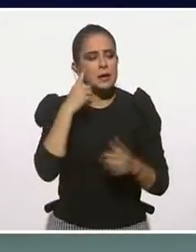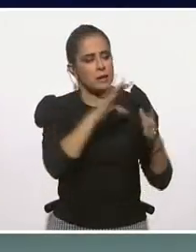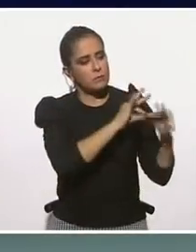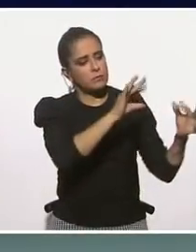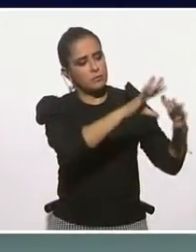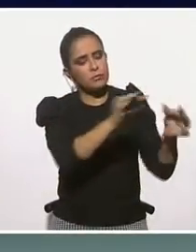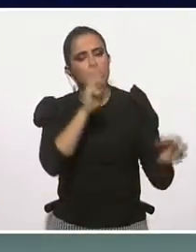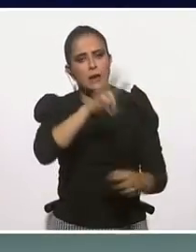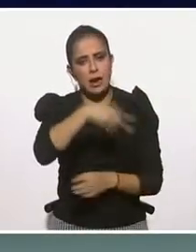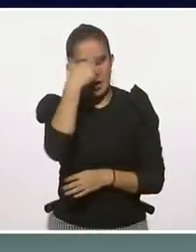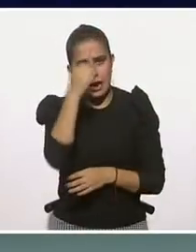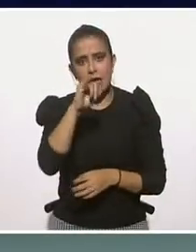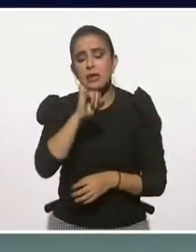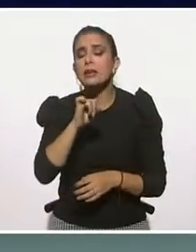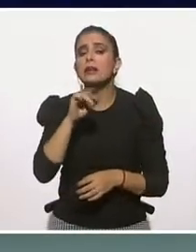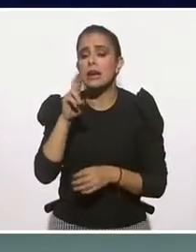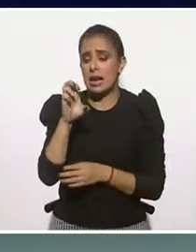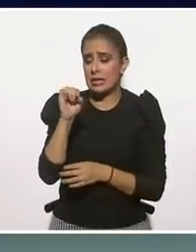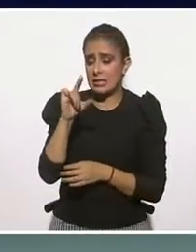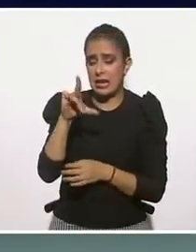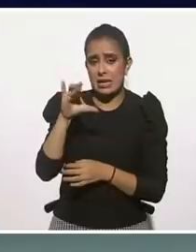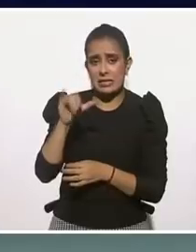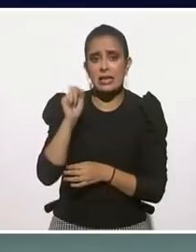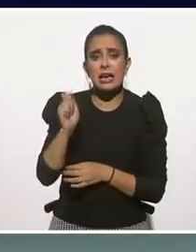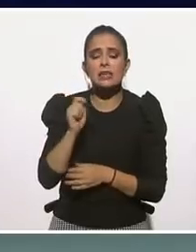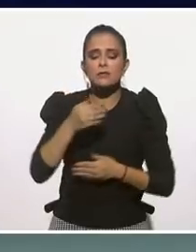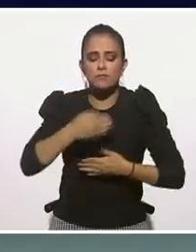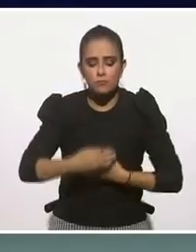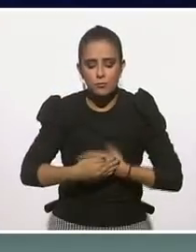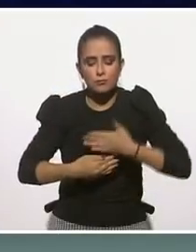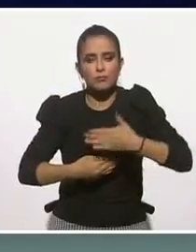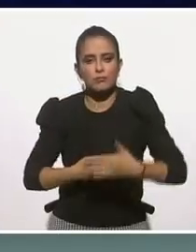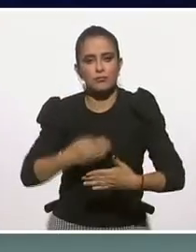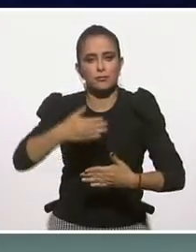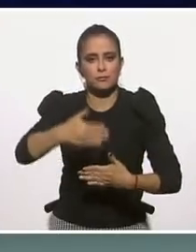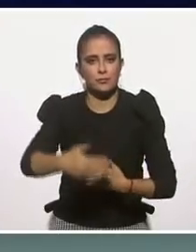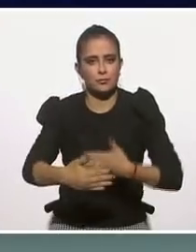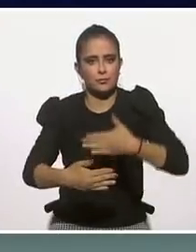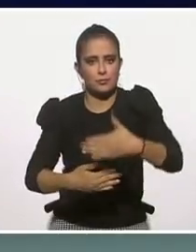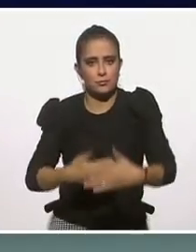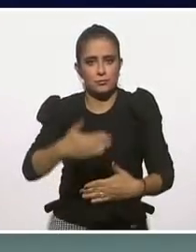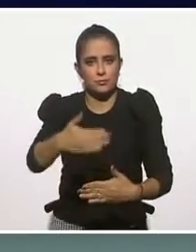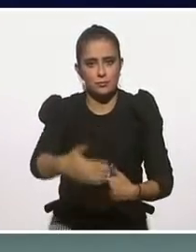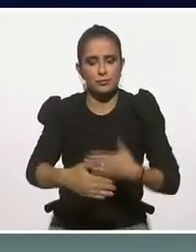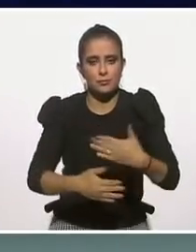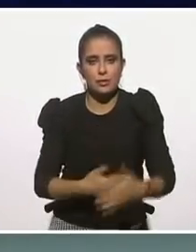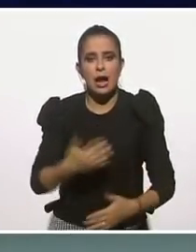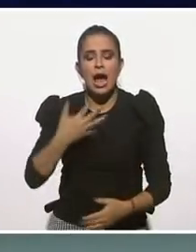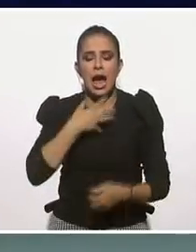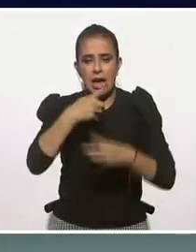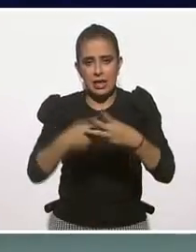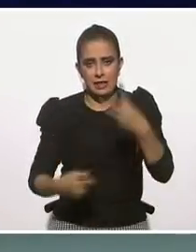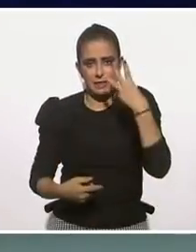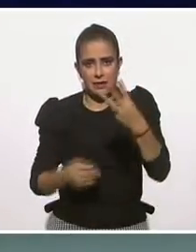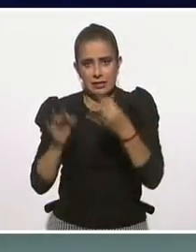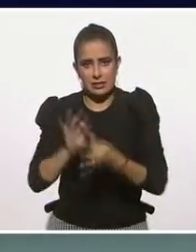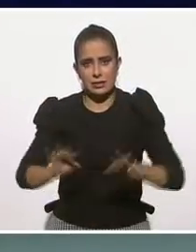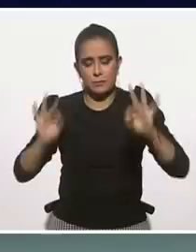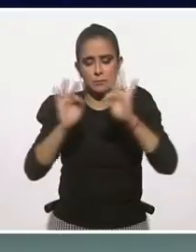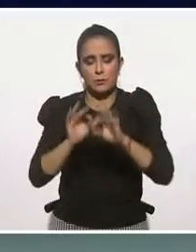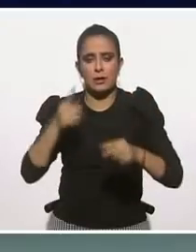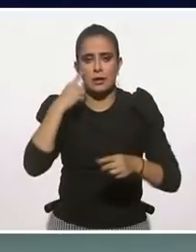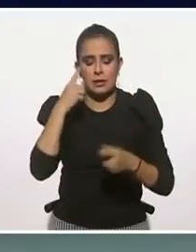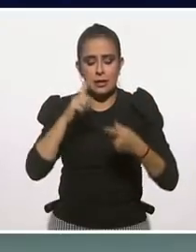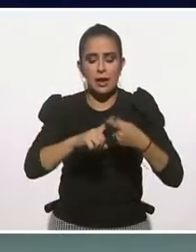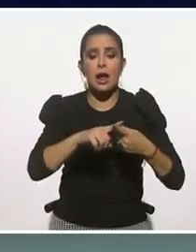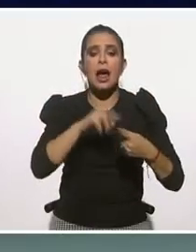La realidad es que es un proceso, esta perspectiva genética, lo podemos ver de muchas formas, pero quiero que se lleven tres ideas. La resiliencia en